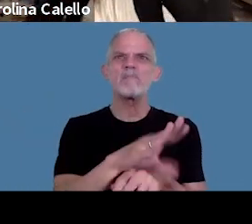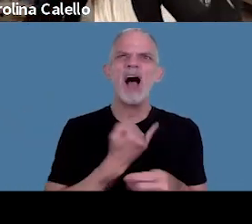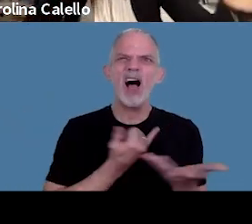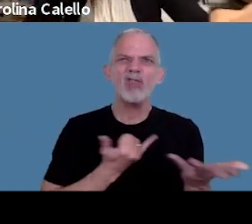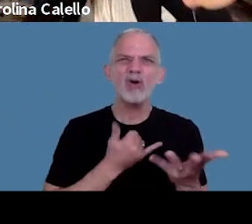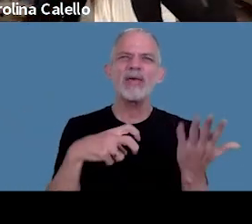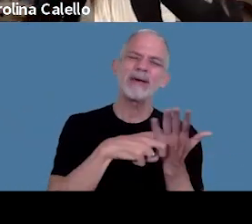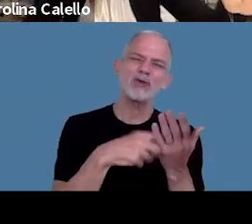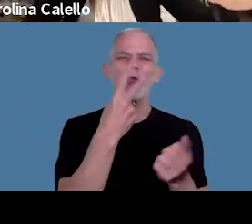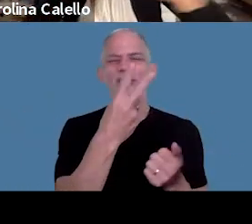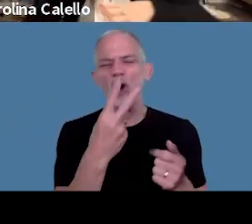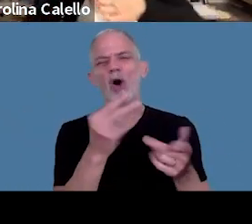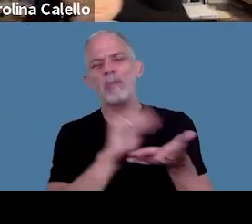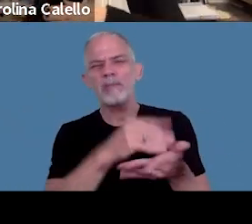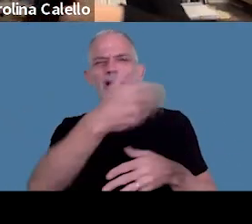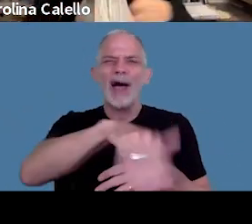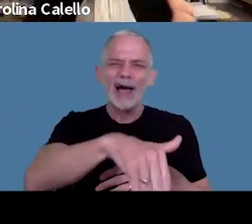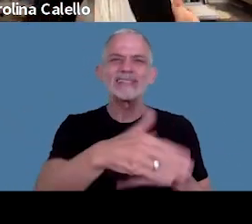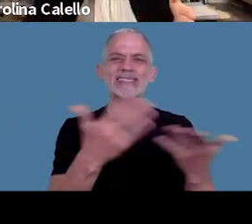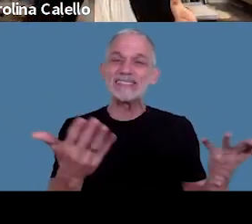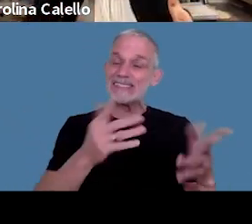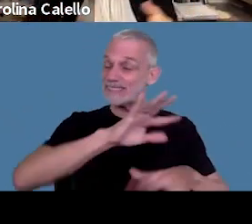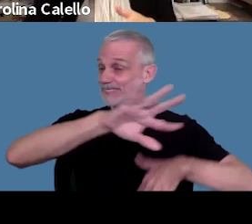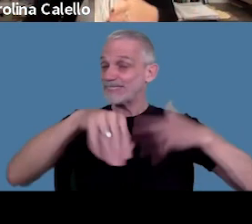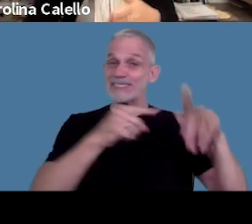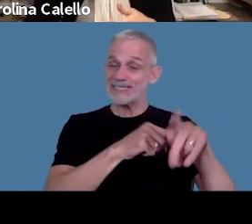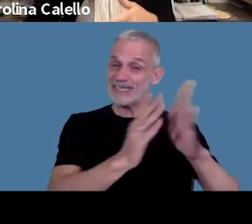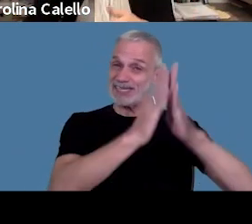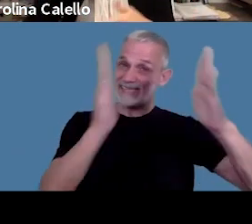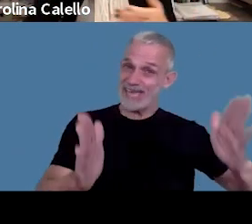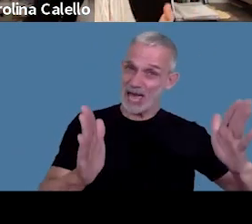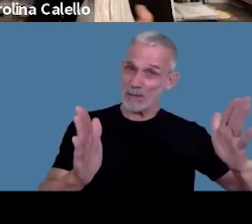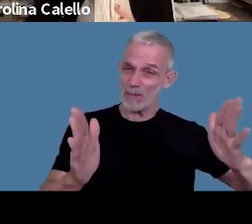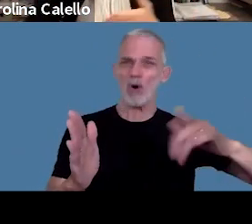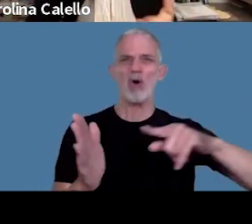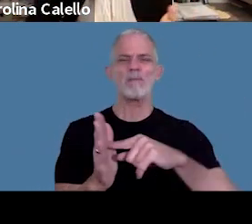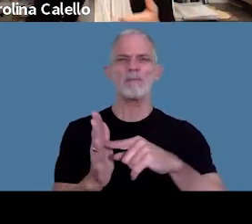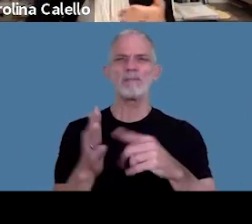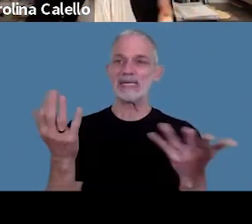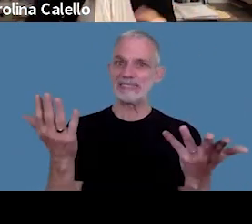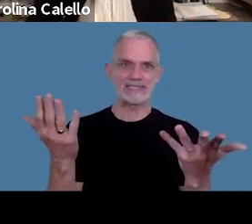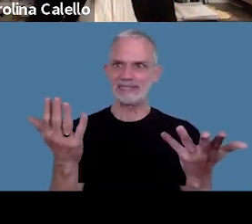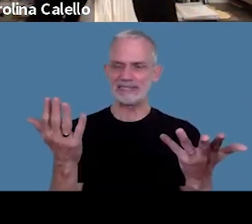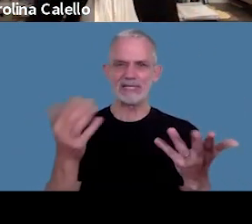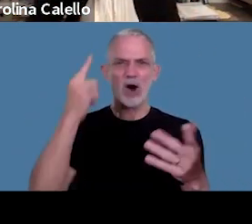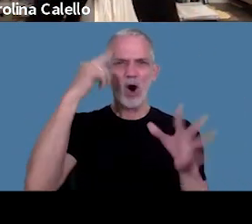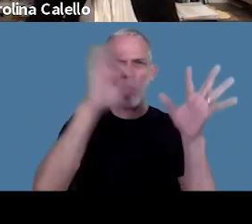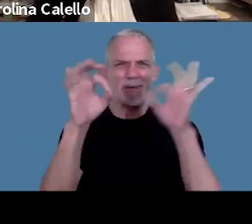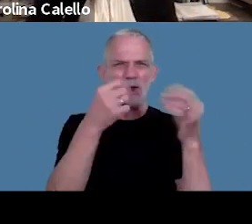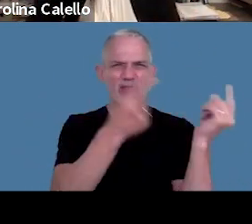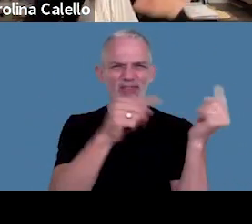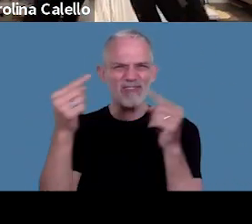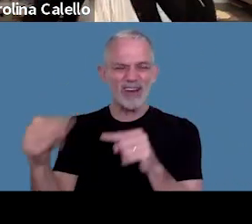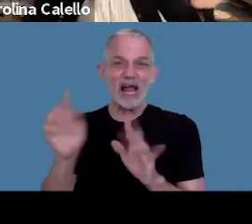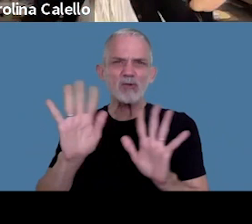dos inspectores de fijar de esto hubo todo un periodo en donde había diferentes opiniones porque algunos